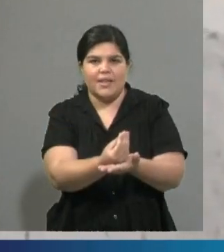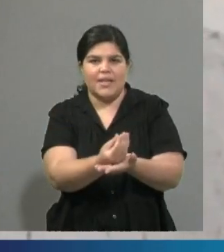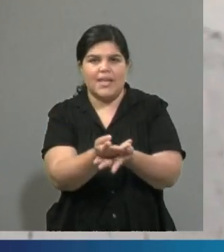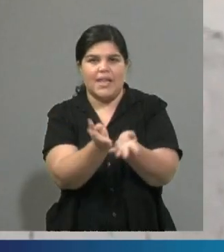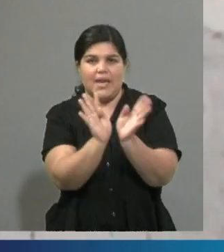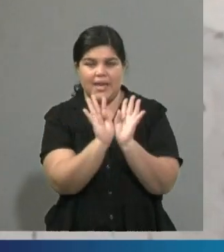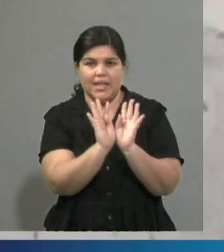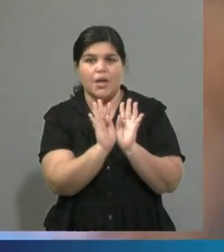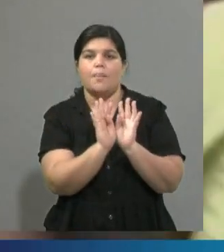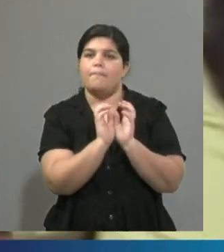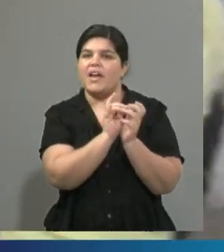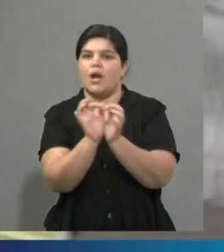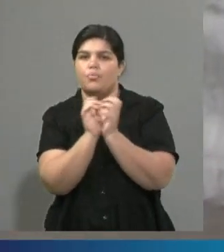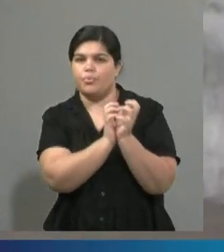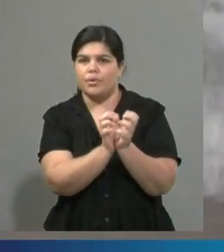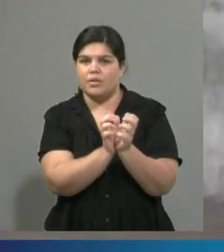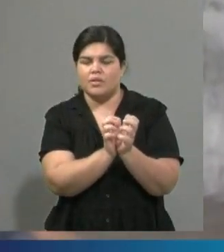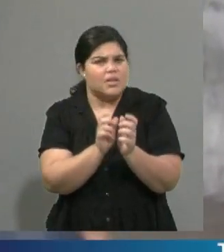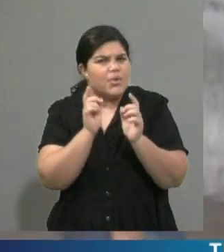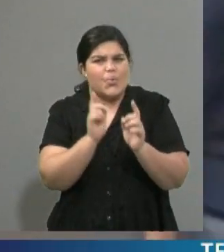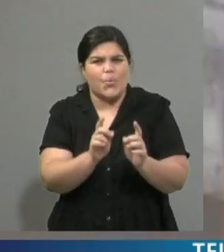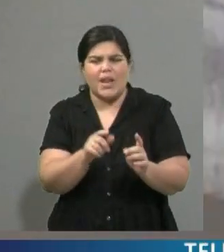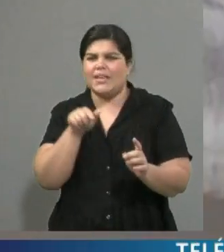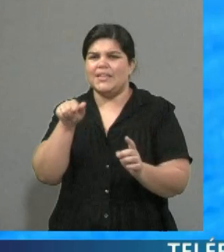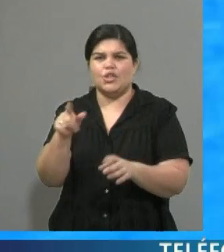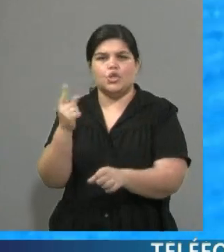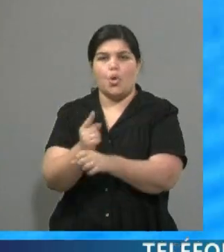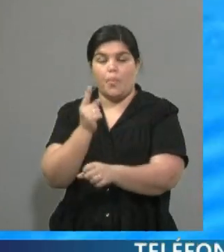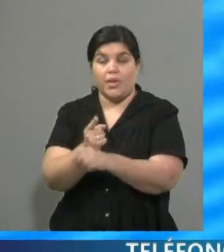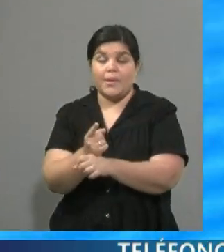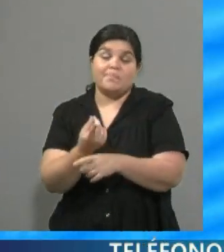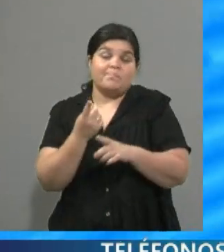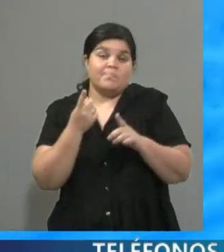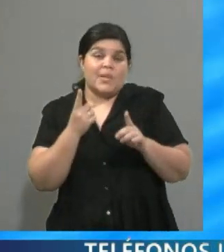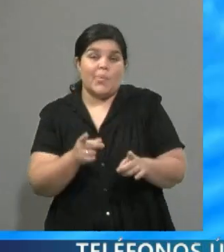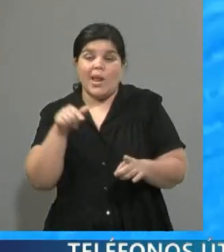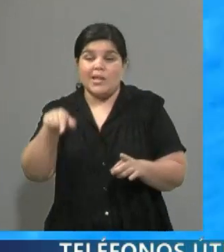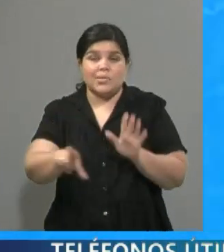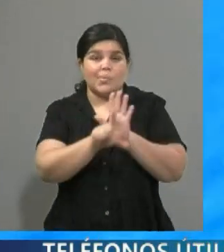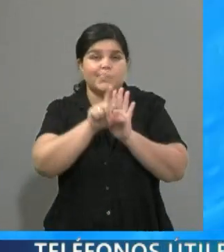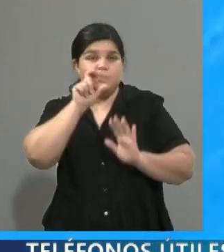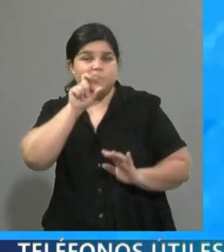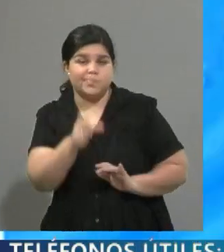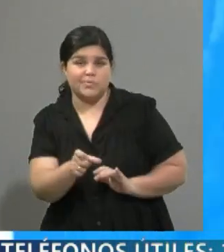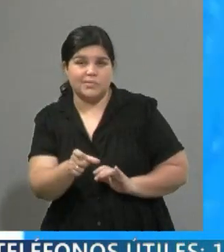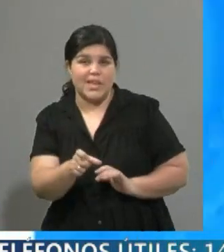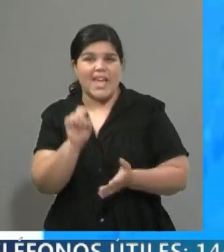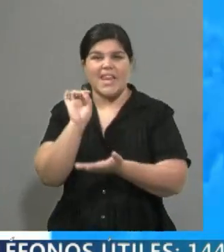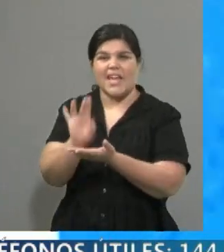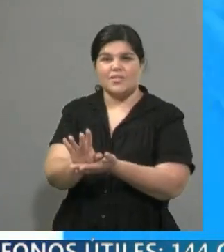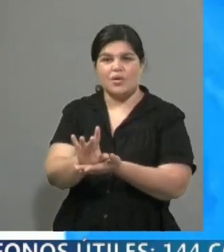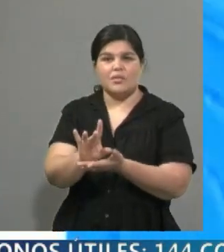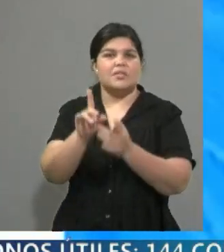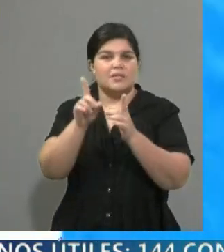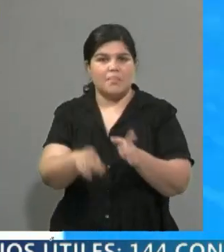diplomático después de la detención. Pero lo que dicen es que sería ilegal la detención y por eso la extradición también sería ilegal